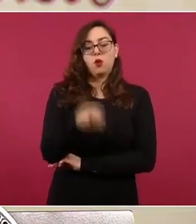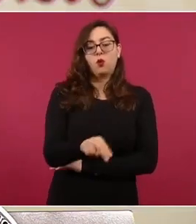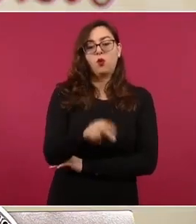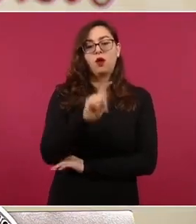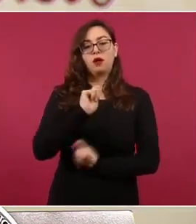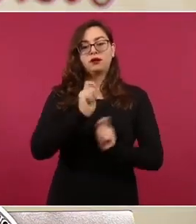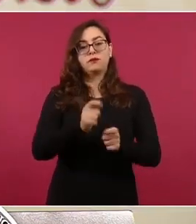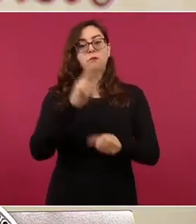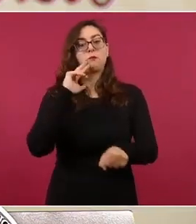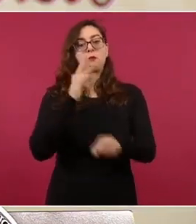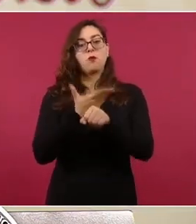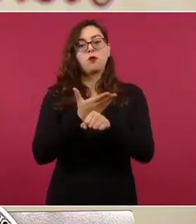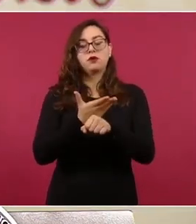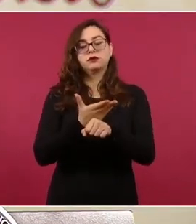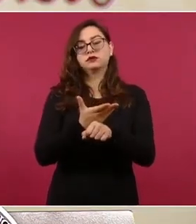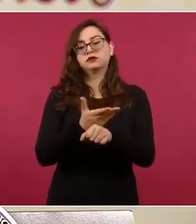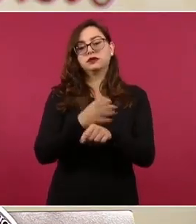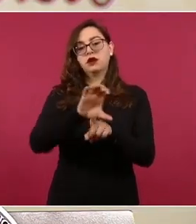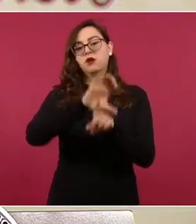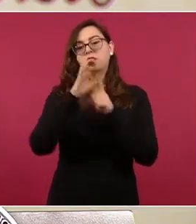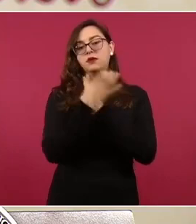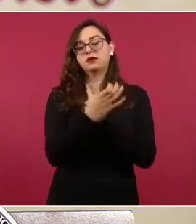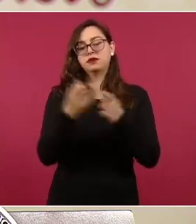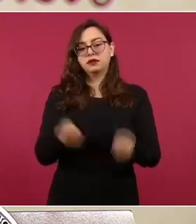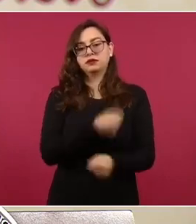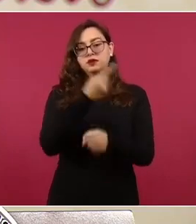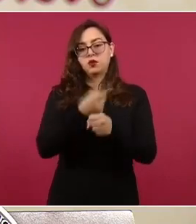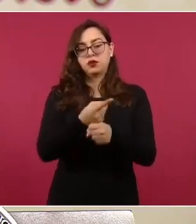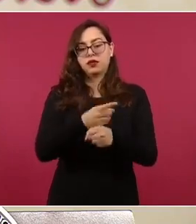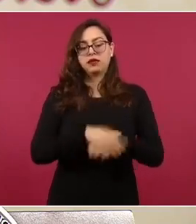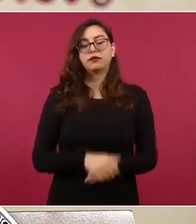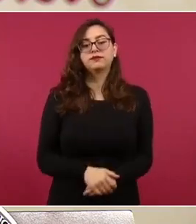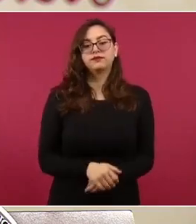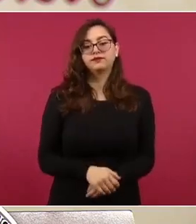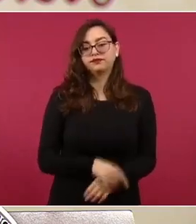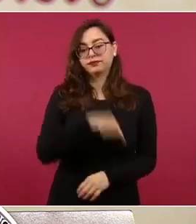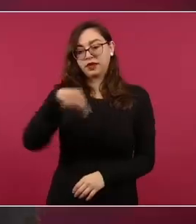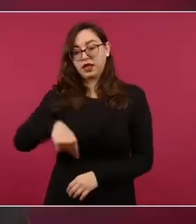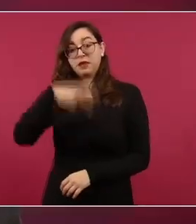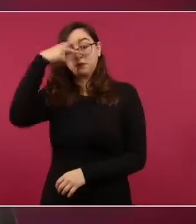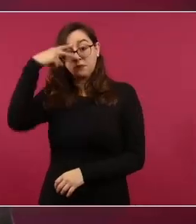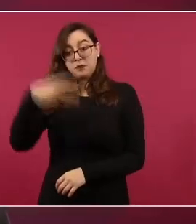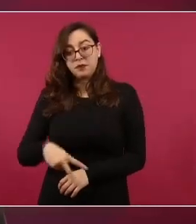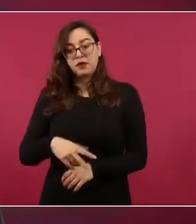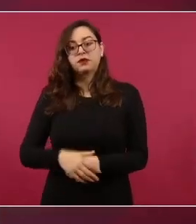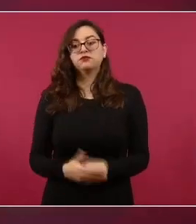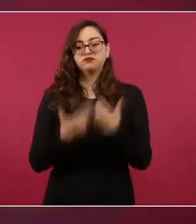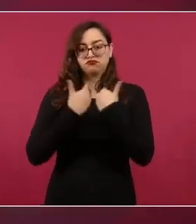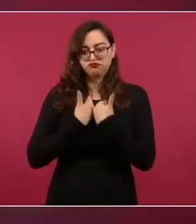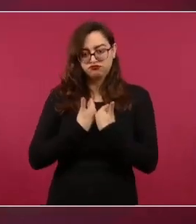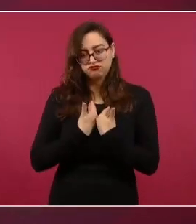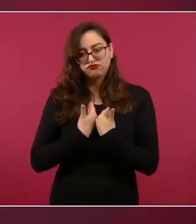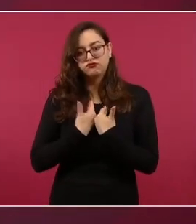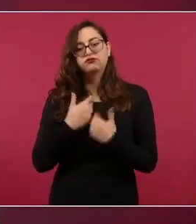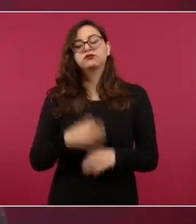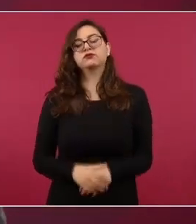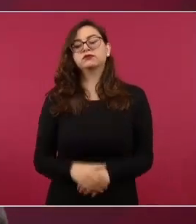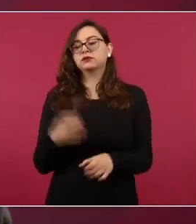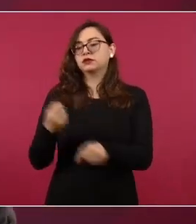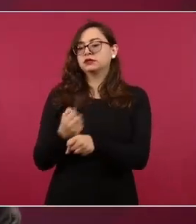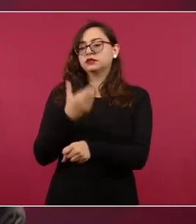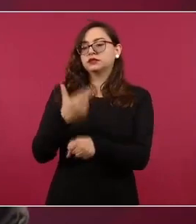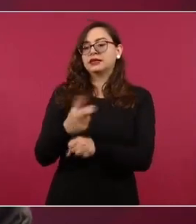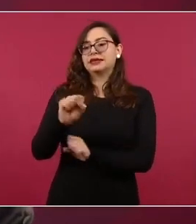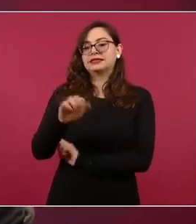del Consejo de Seguridad Nacional. Por parte de México, el de La Voz, el señor secretario de Gobernación, Adán